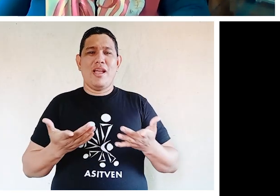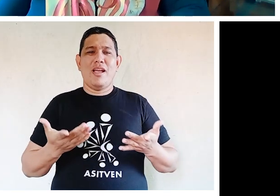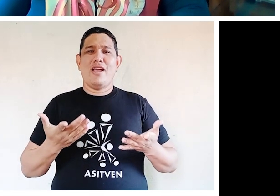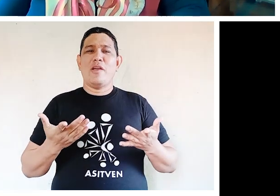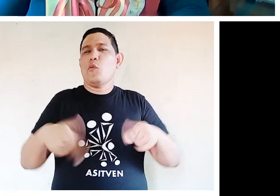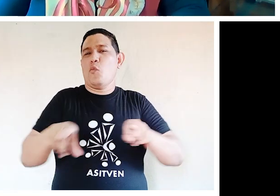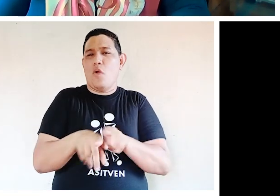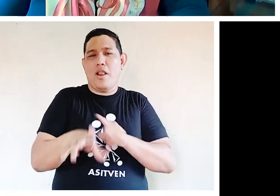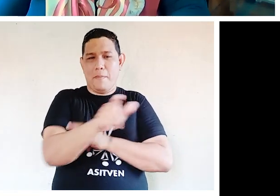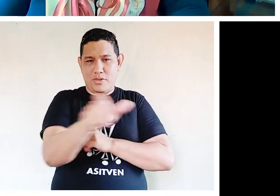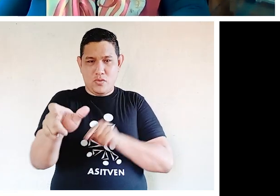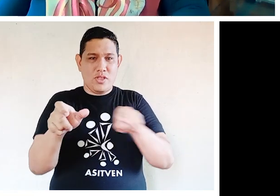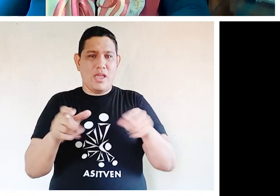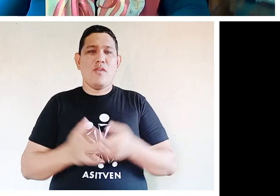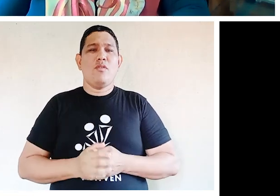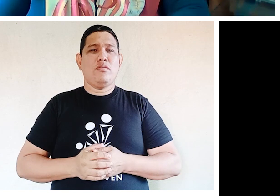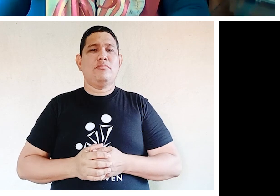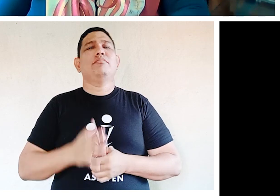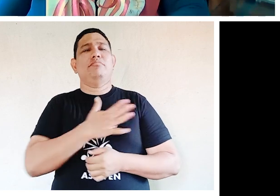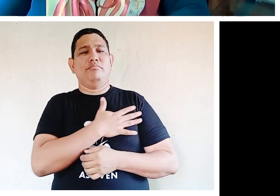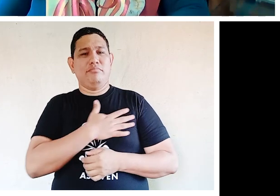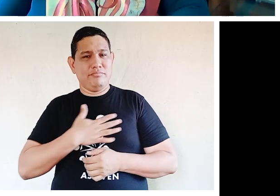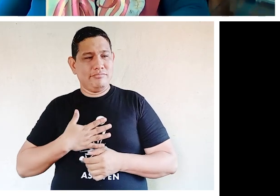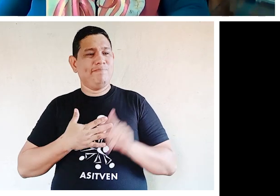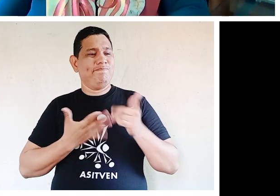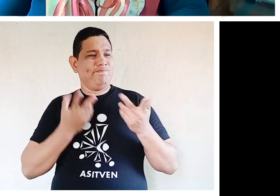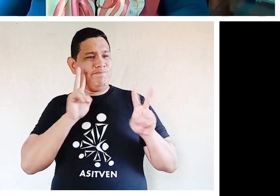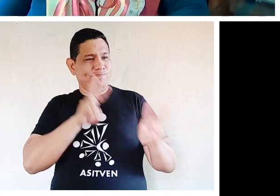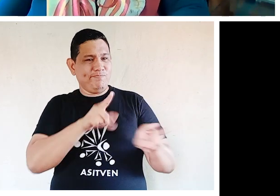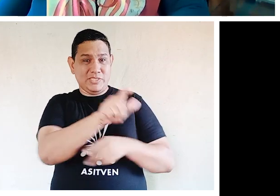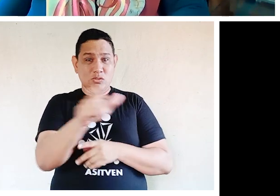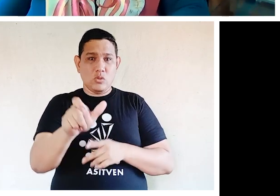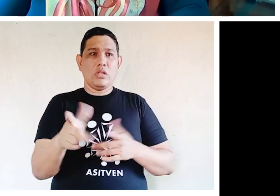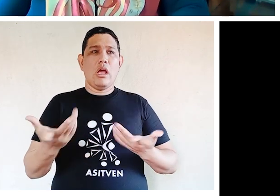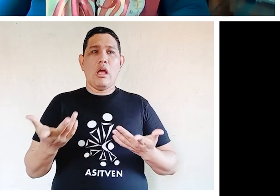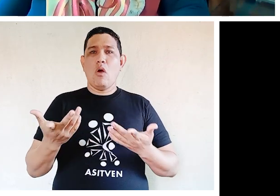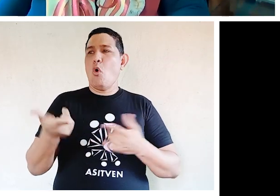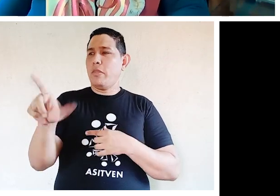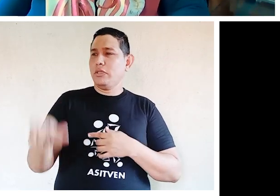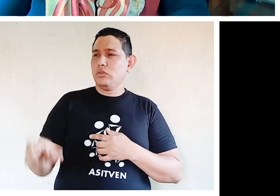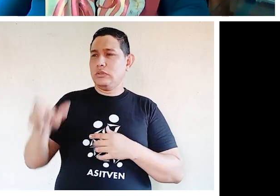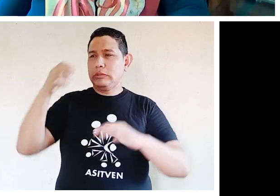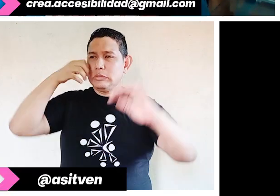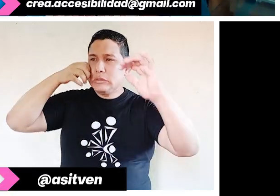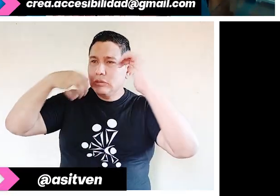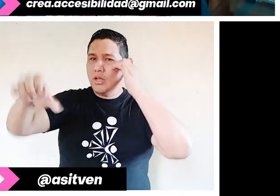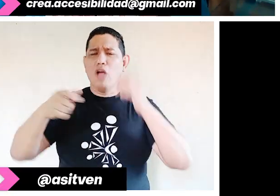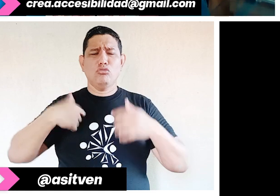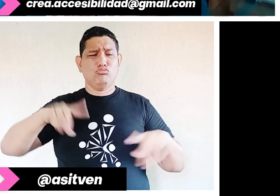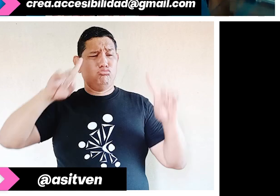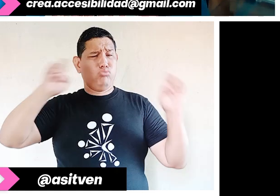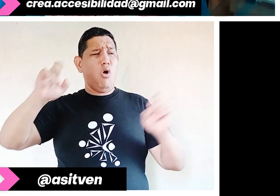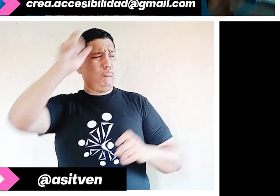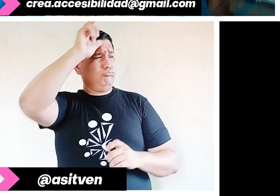a las personas es ponernos en el lugar de la otra persona. No pensar que lo conocemos todos